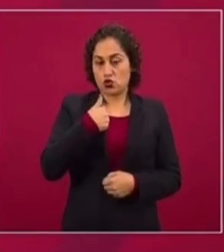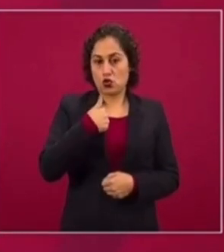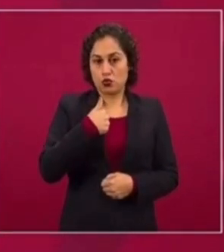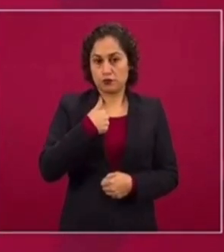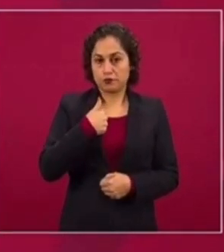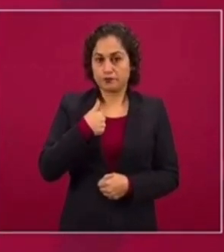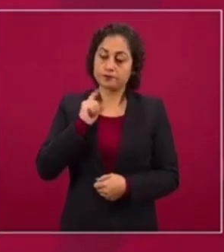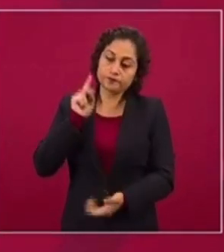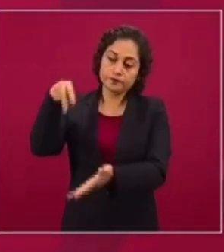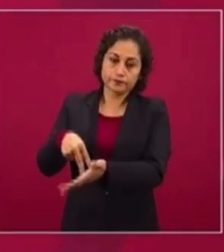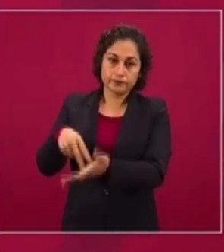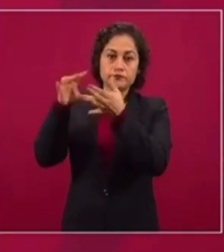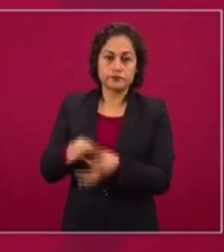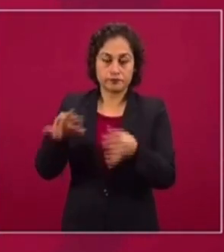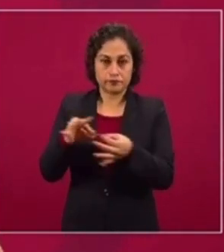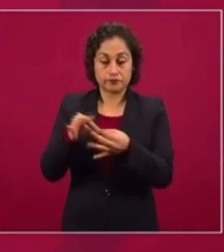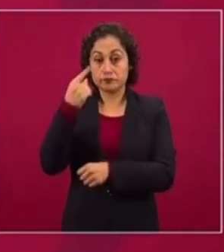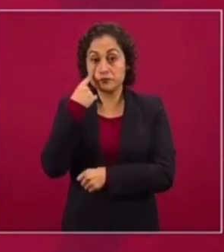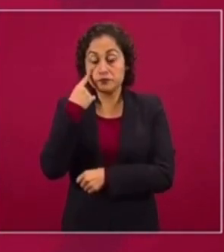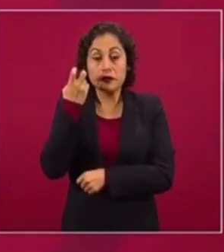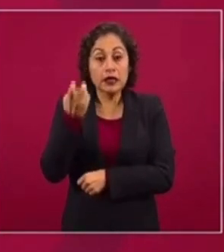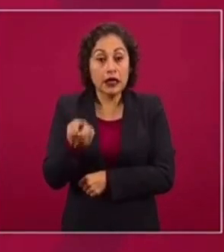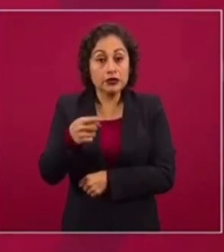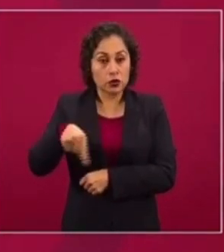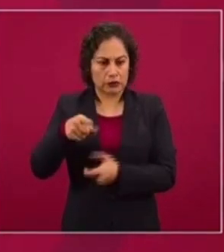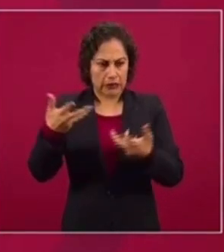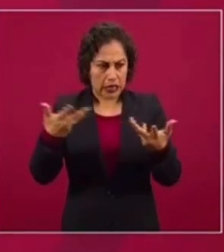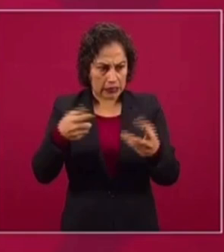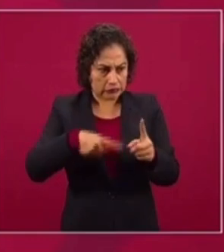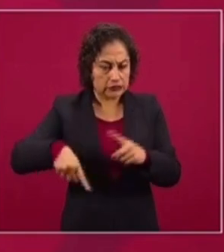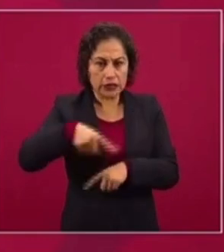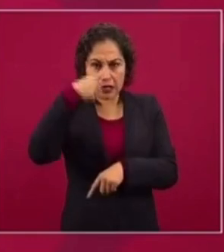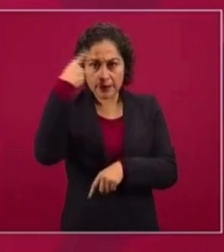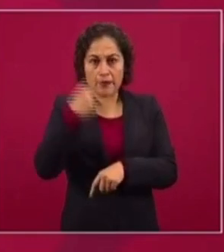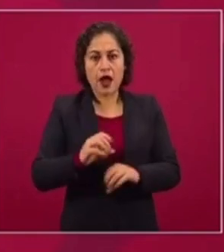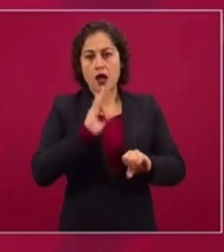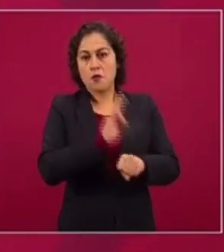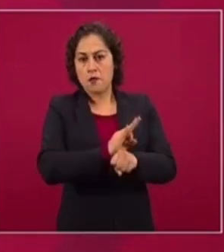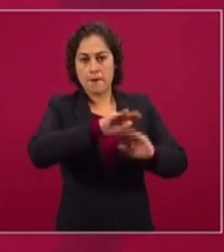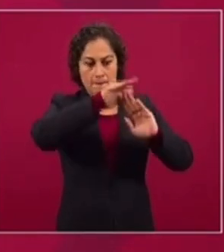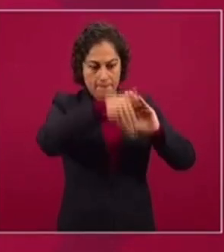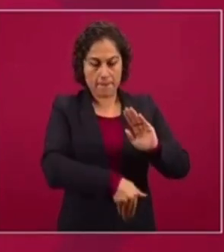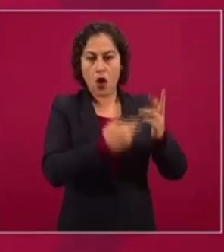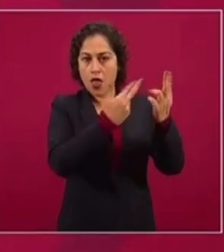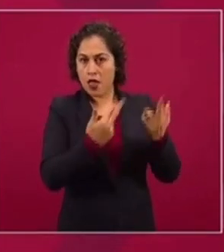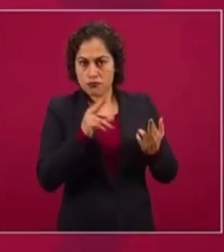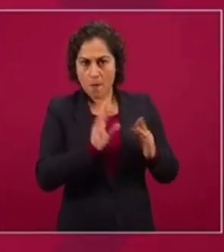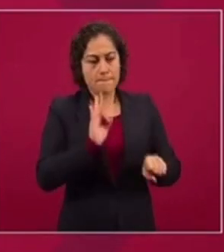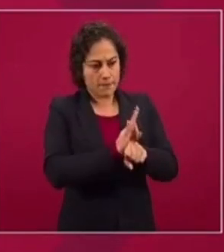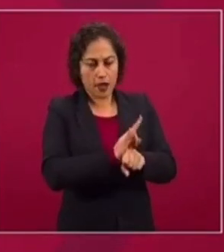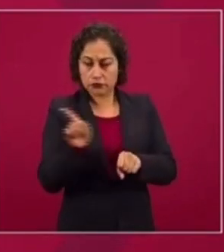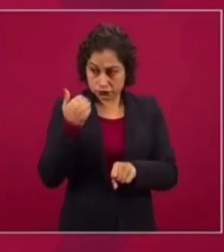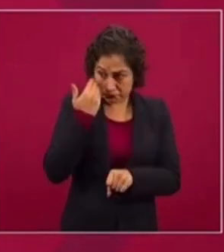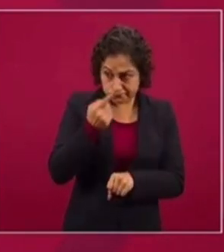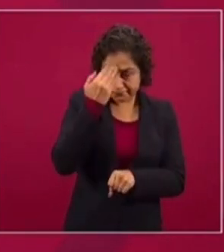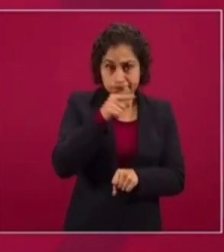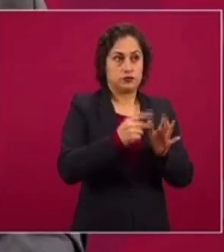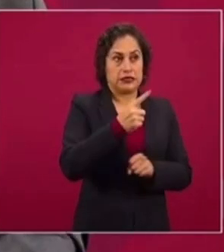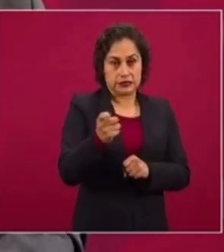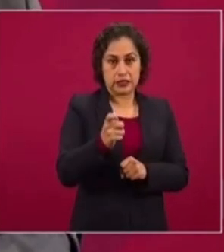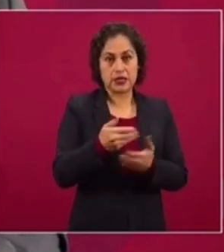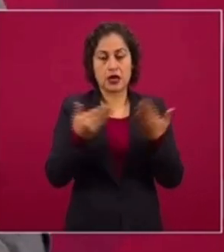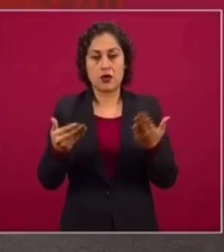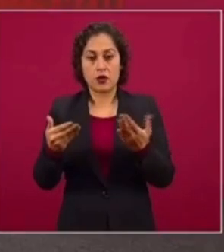que si se tenía que llevar a cabo esa operación para evitar que se rompiera la presa, que lo hiciéramos gradualmente, poco a poco.